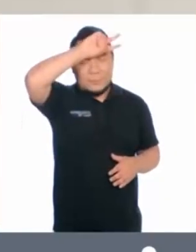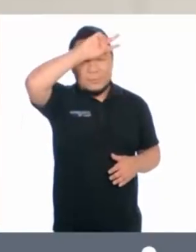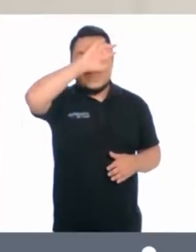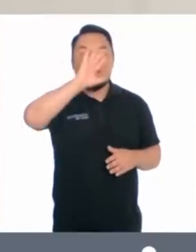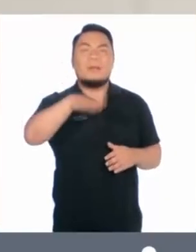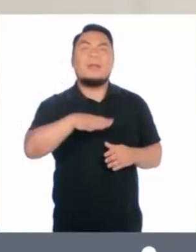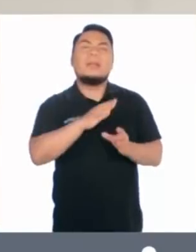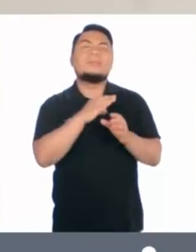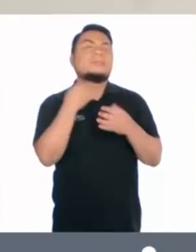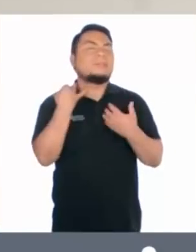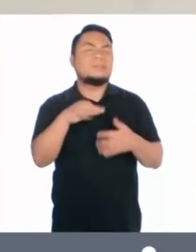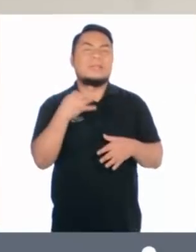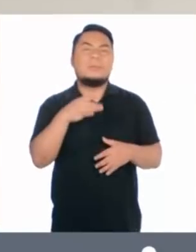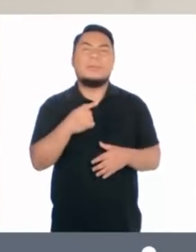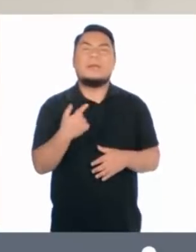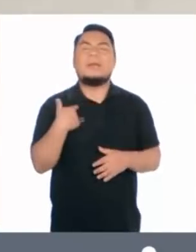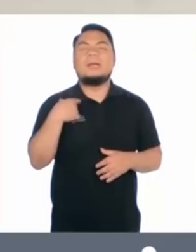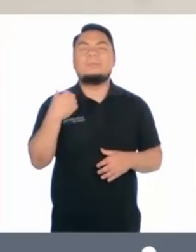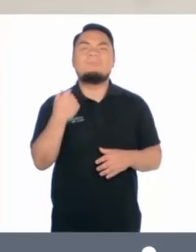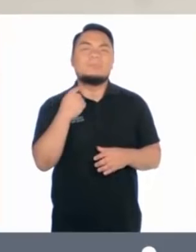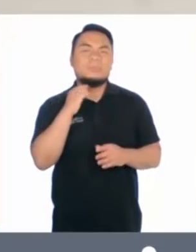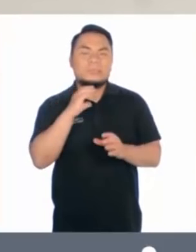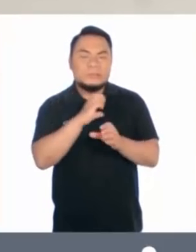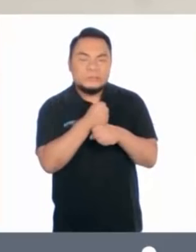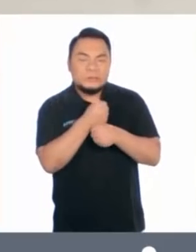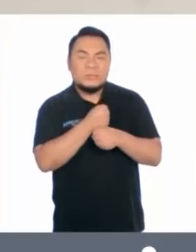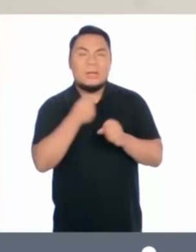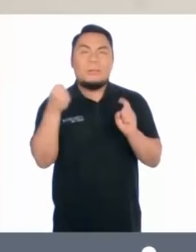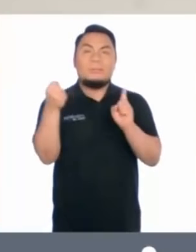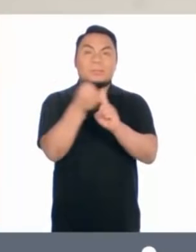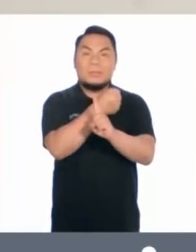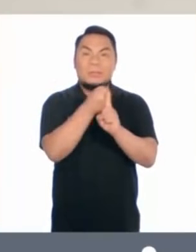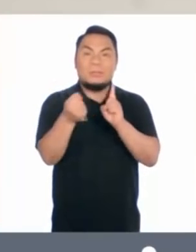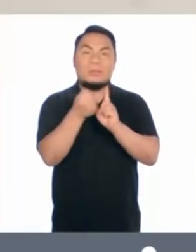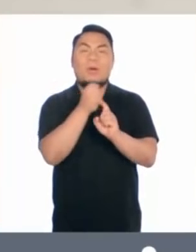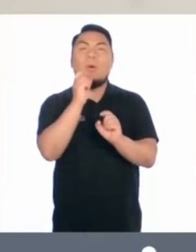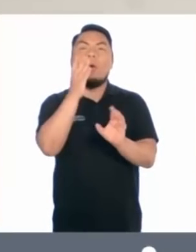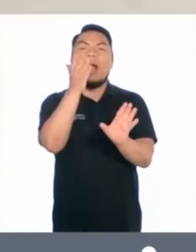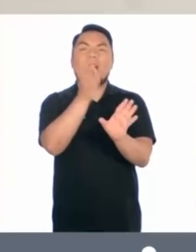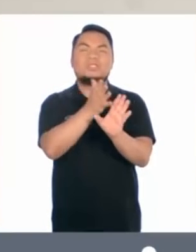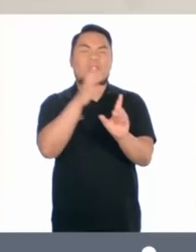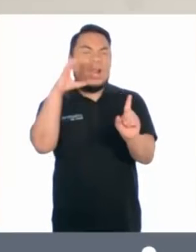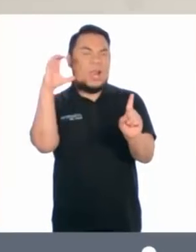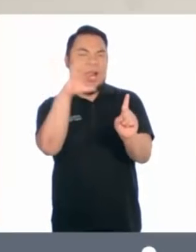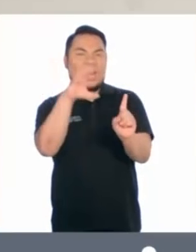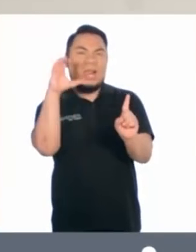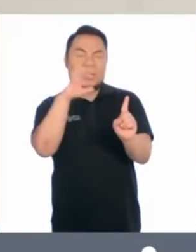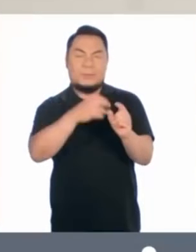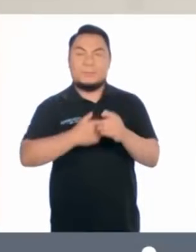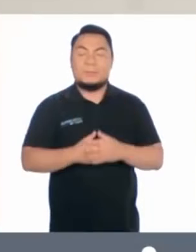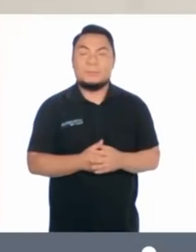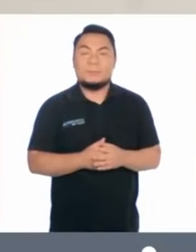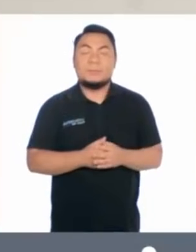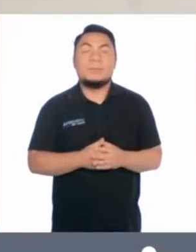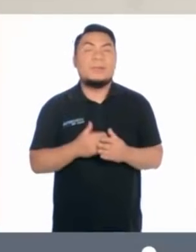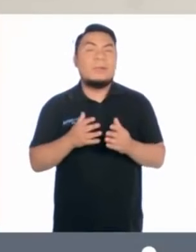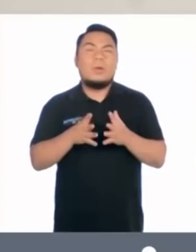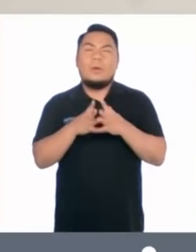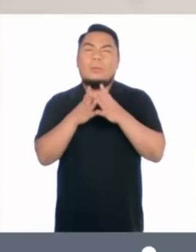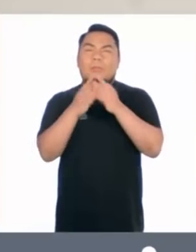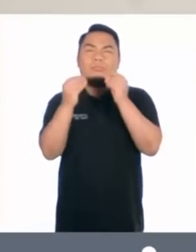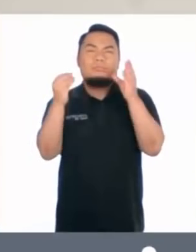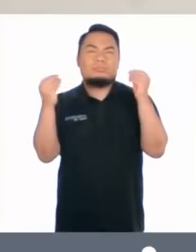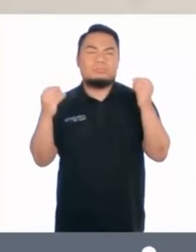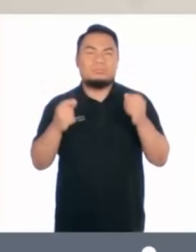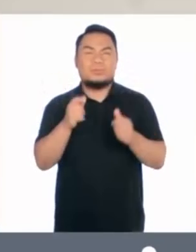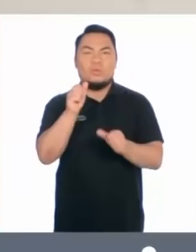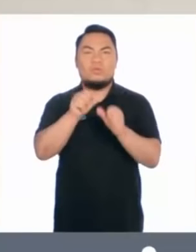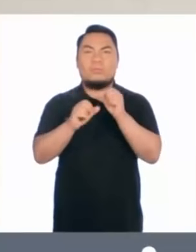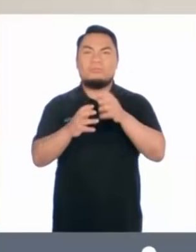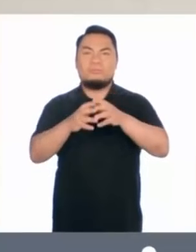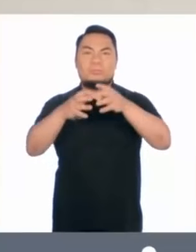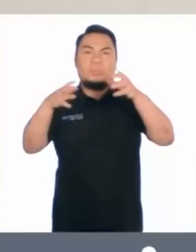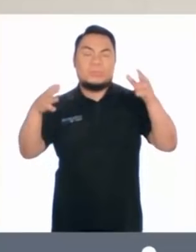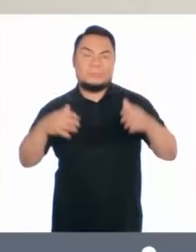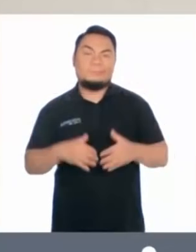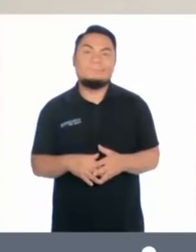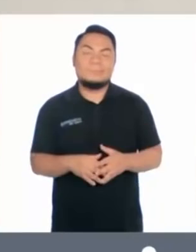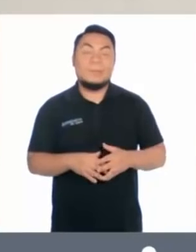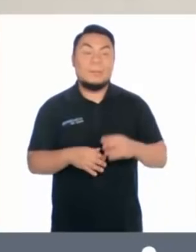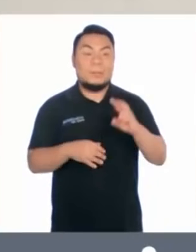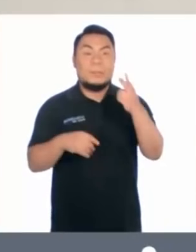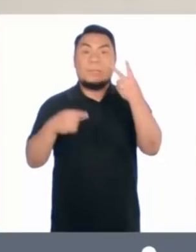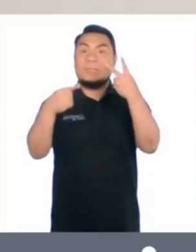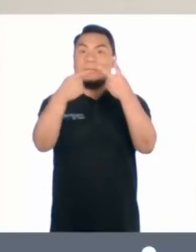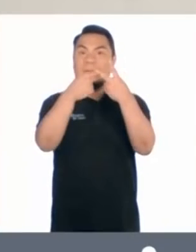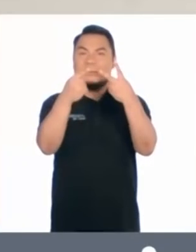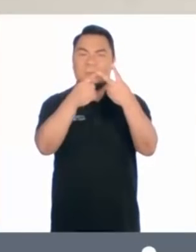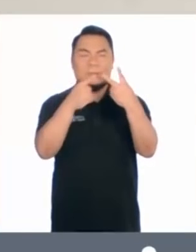el Perú ha sufrido violencia física o psicológica. Una de las cifras más altas en todo el mundo. Y